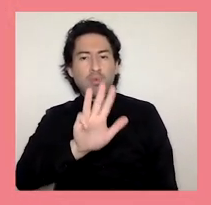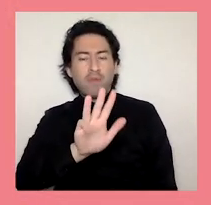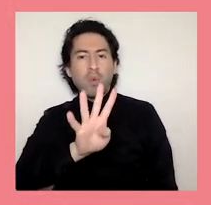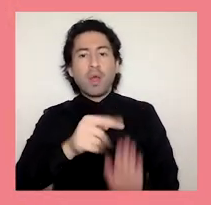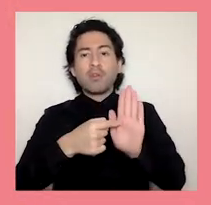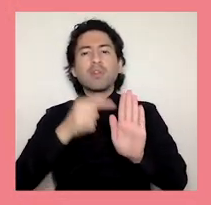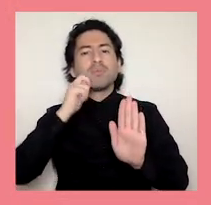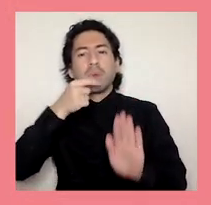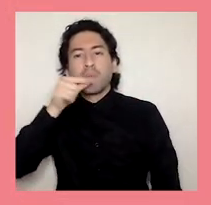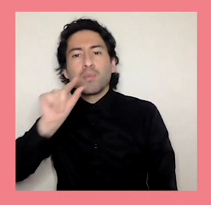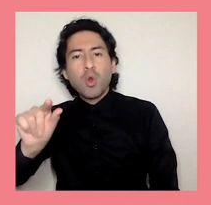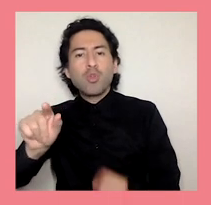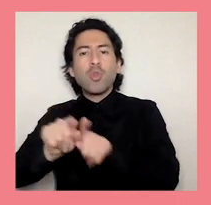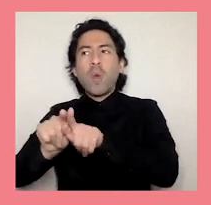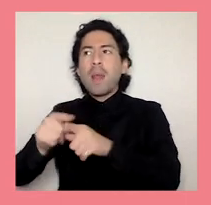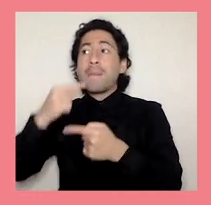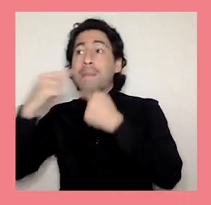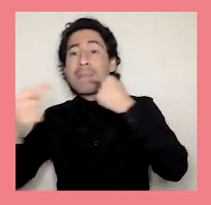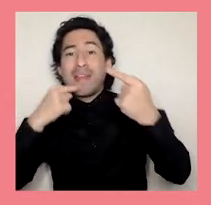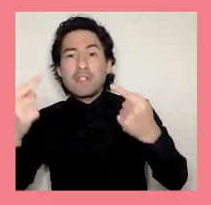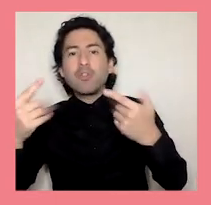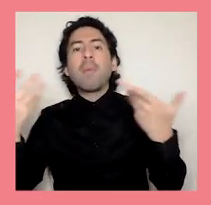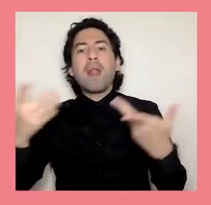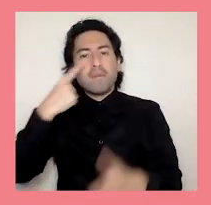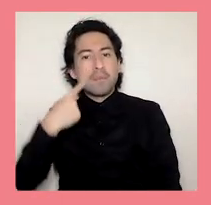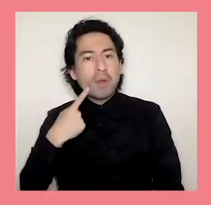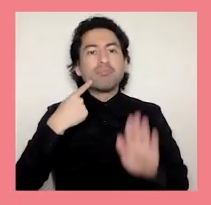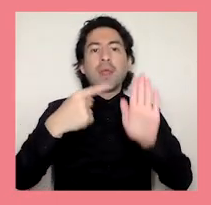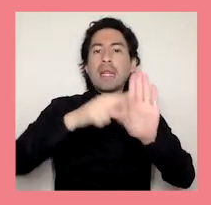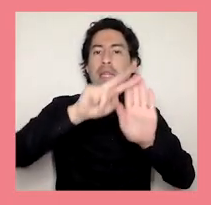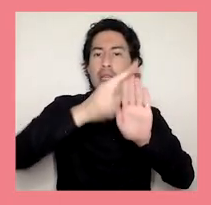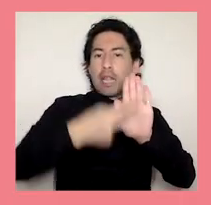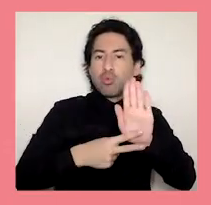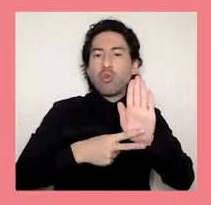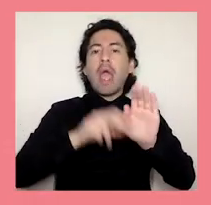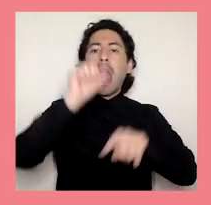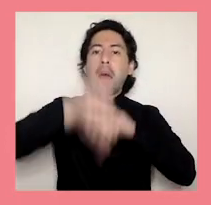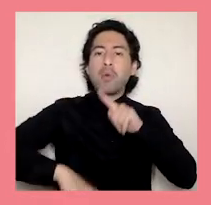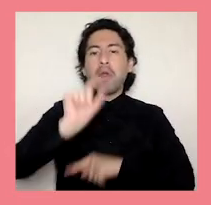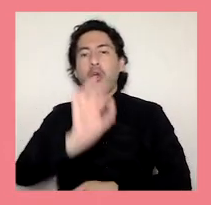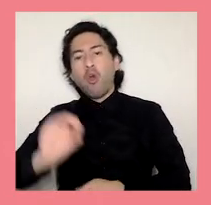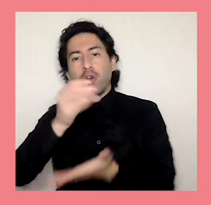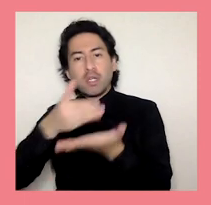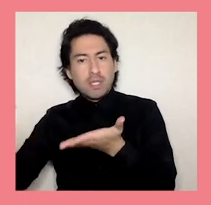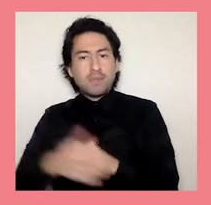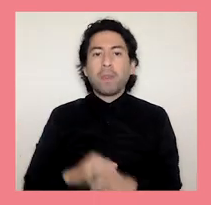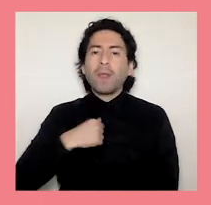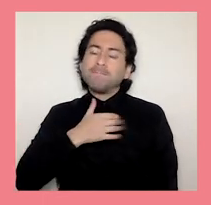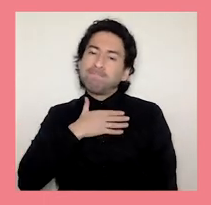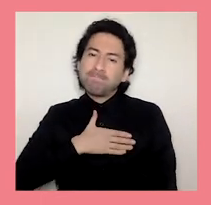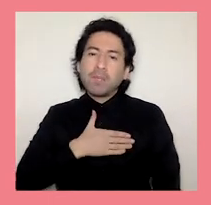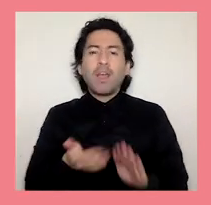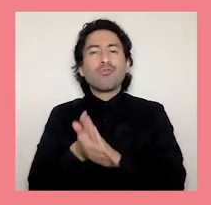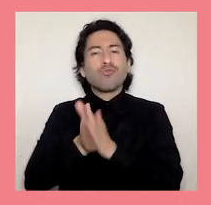Quiero hacer un llamado a todas y todos a participar en este proceso que definirá el marco normativo y de